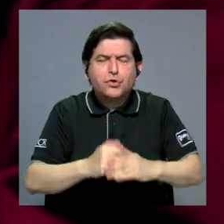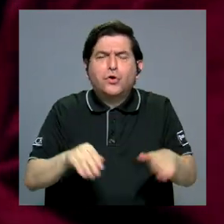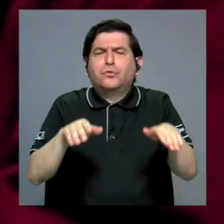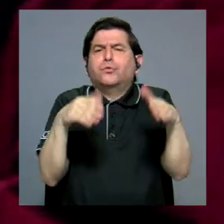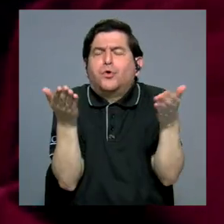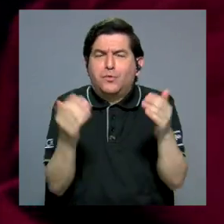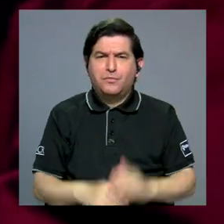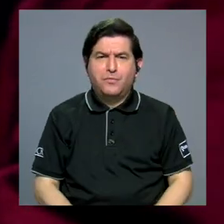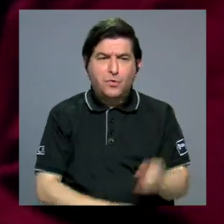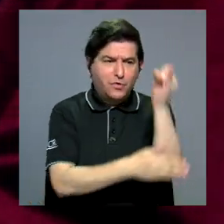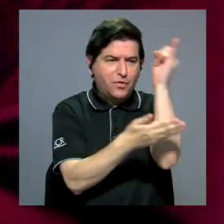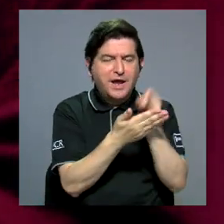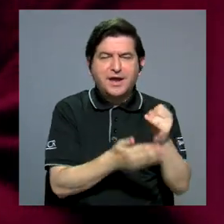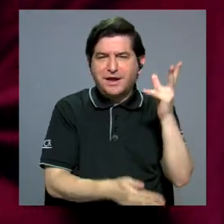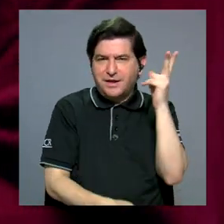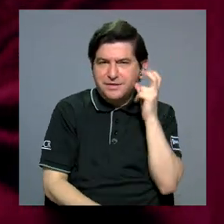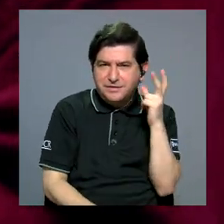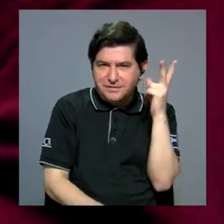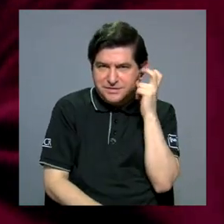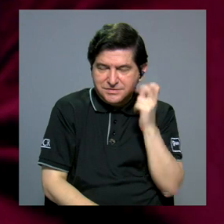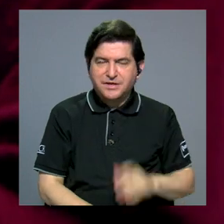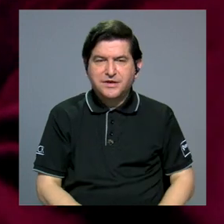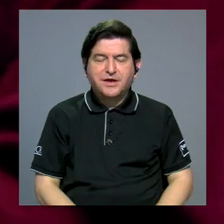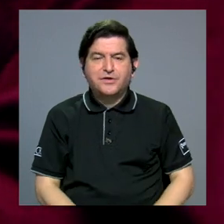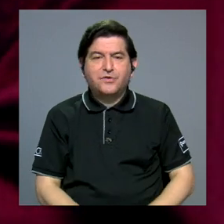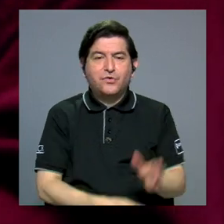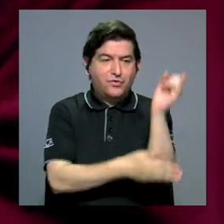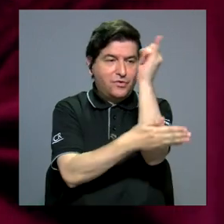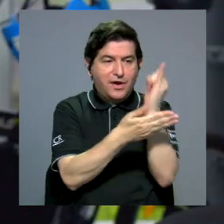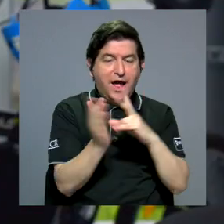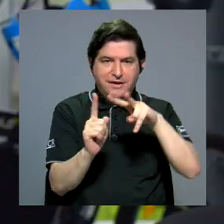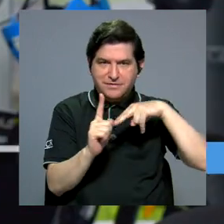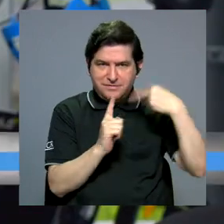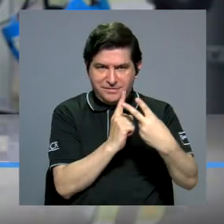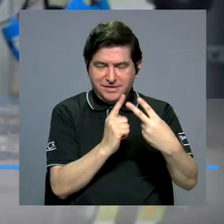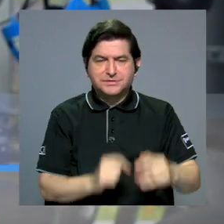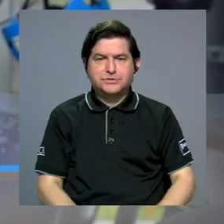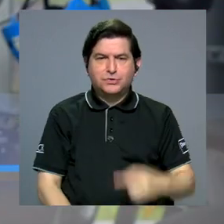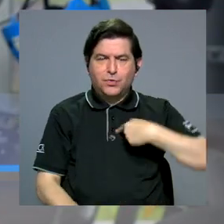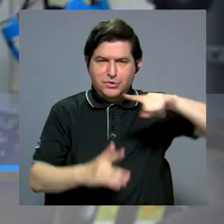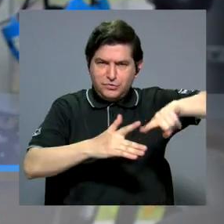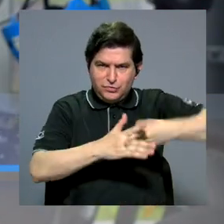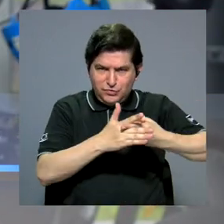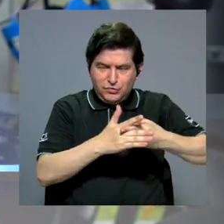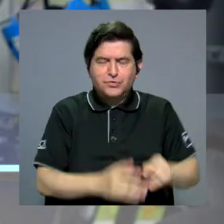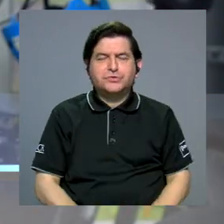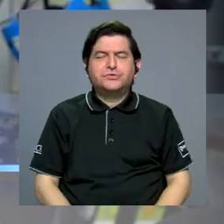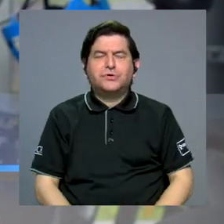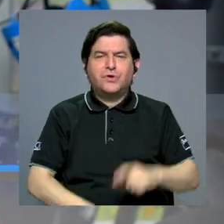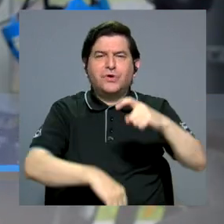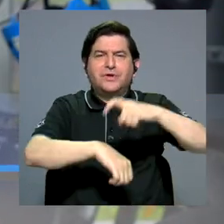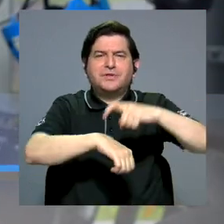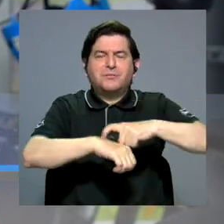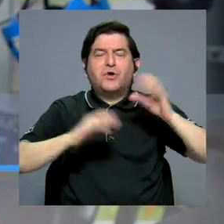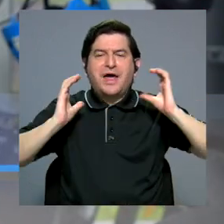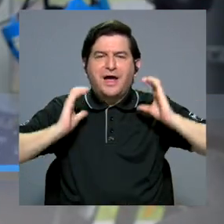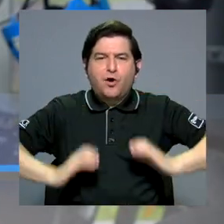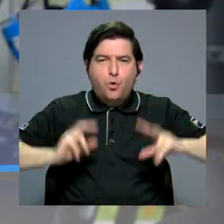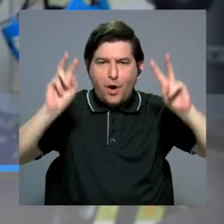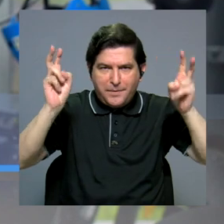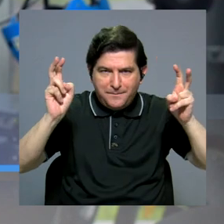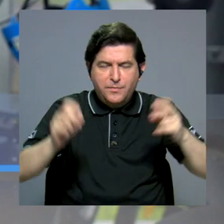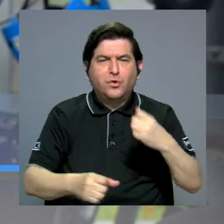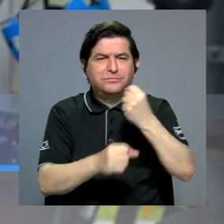sonora. El diseño sonoro de Artes en Perspectiva, desde que yo entré en la temporada Cuerpo, se ha ido